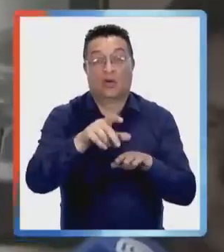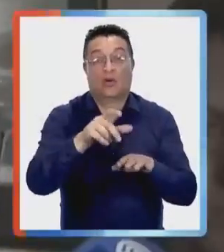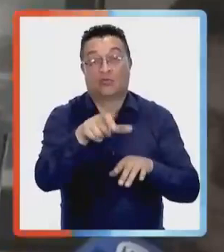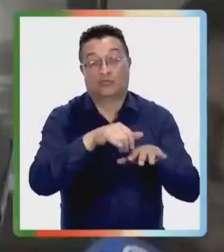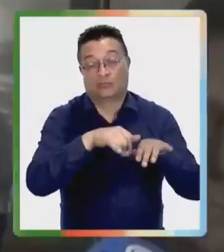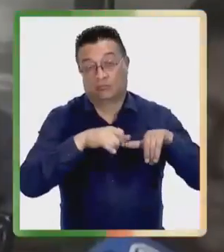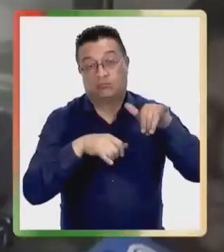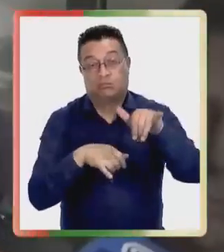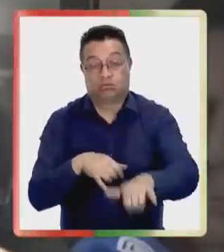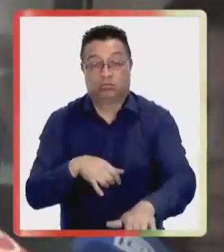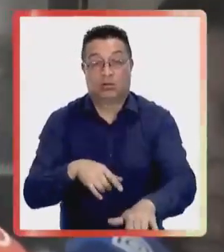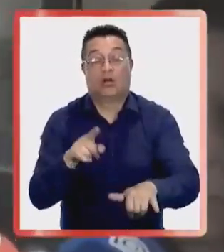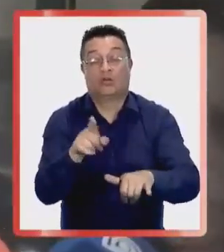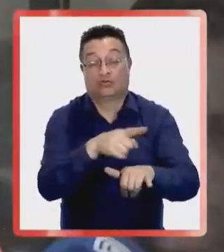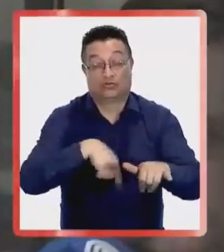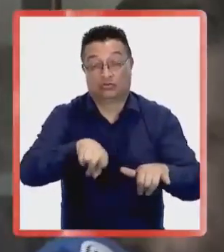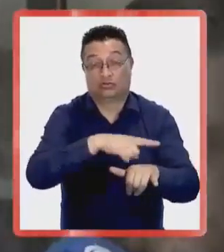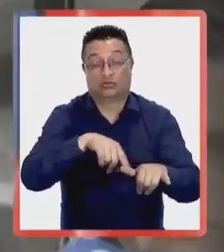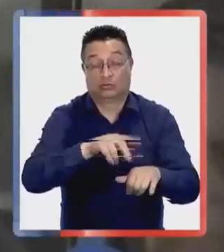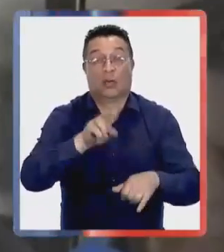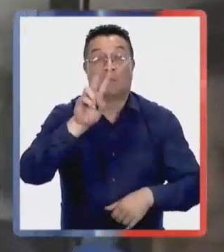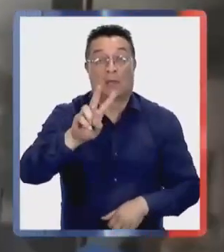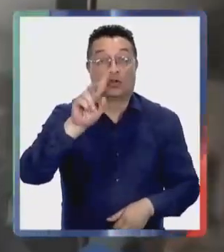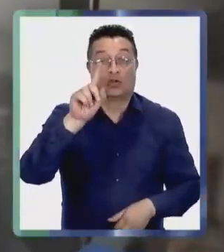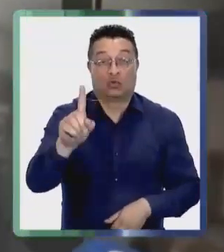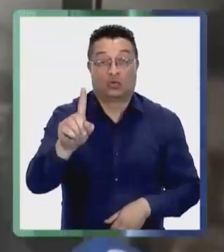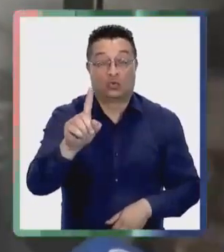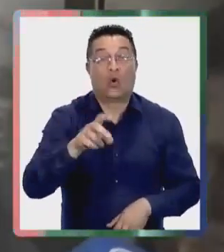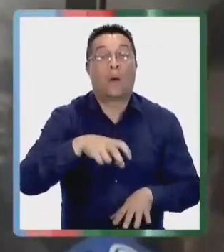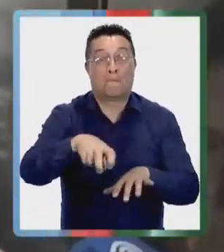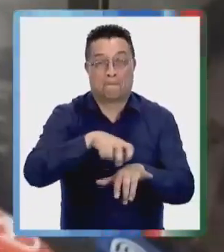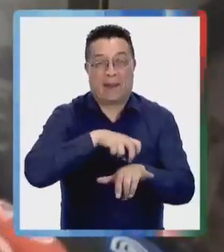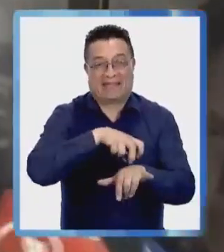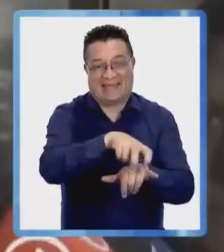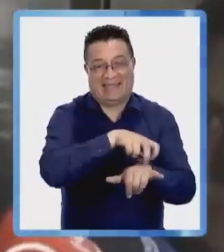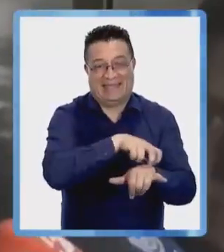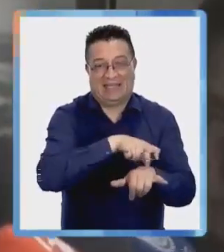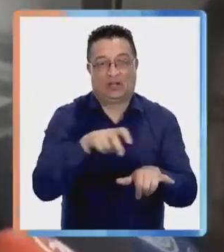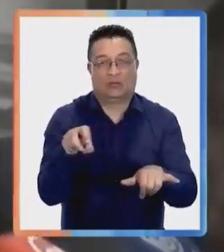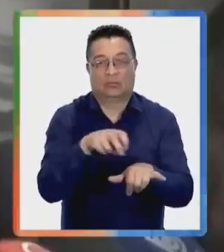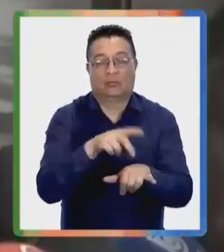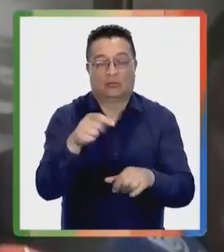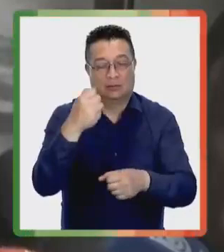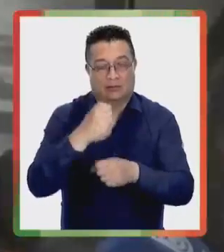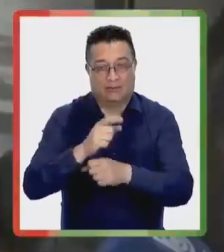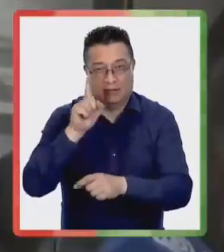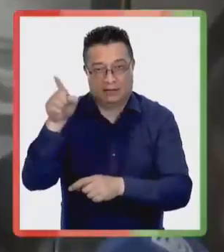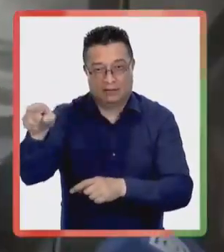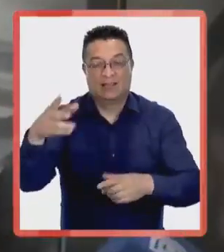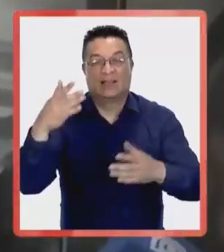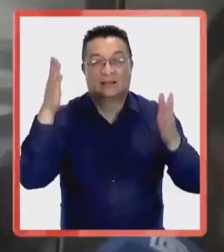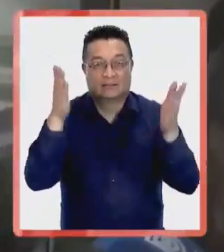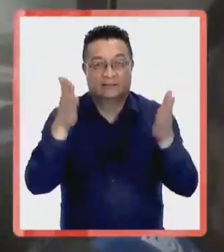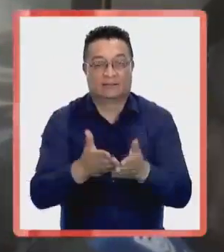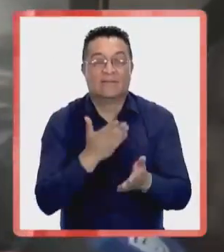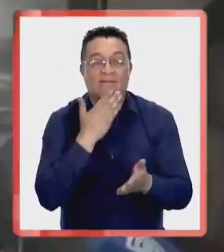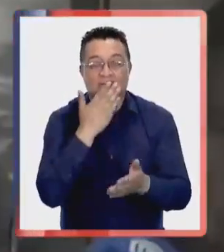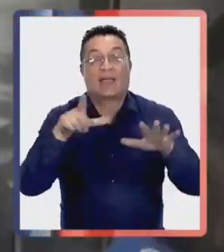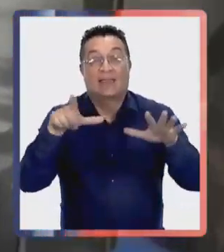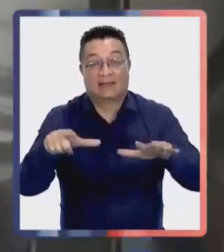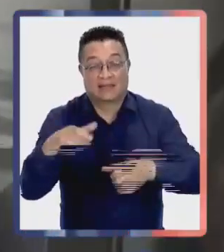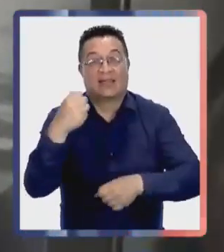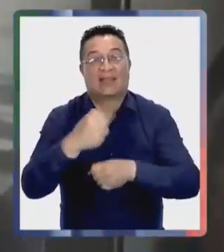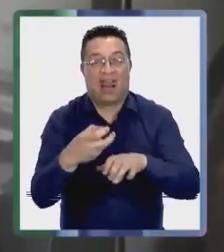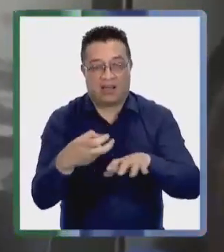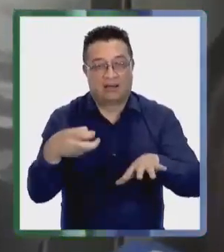Nosotros llevamos 38 personas que iban en el C-130, de los cuales son 21 que son